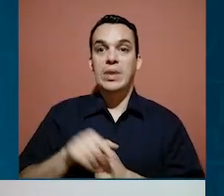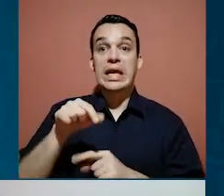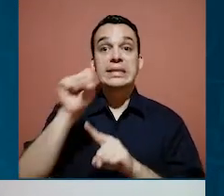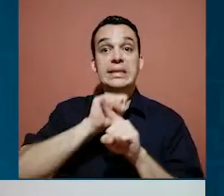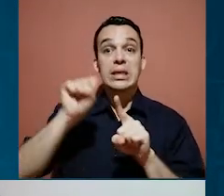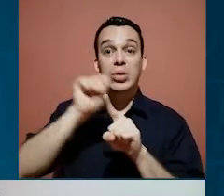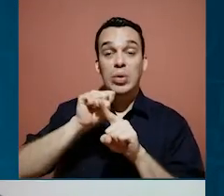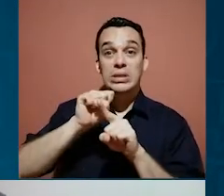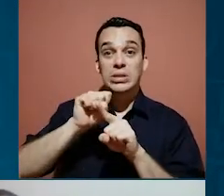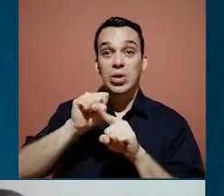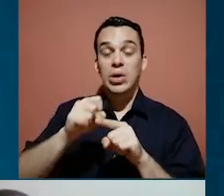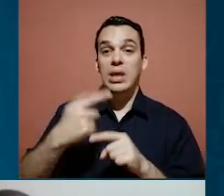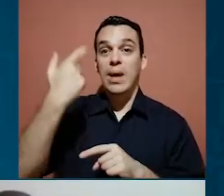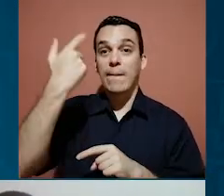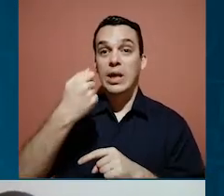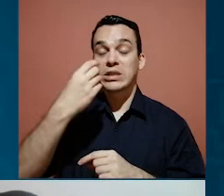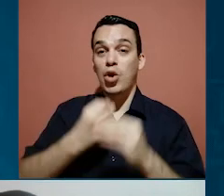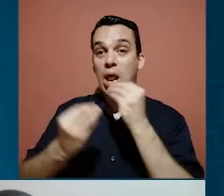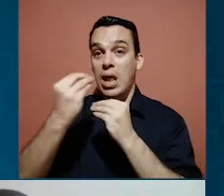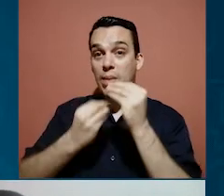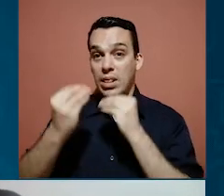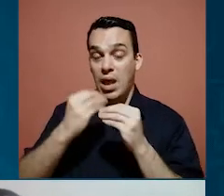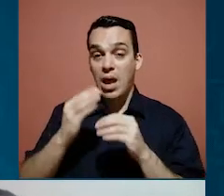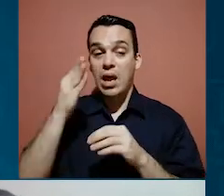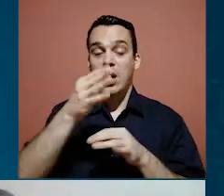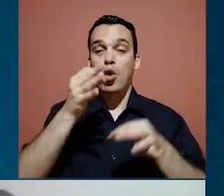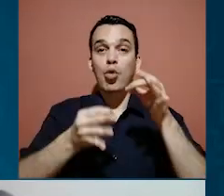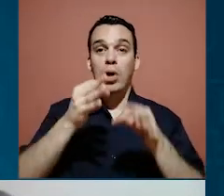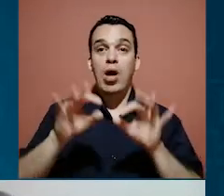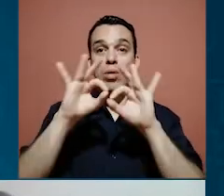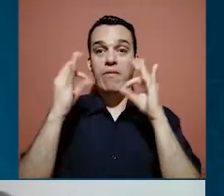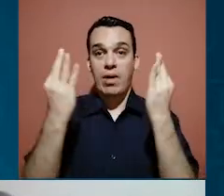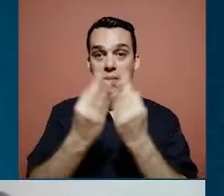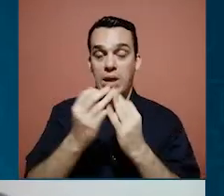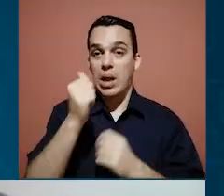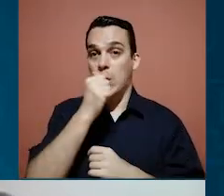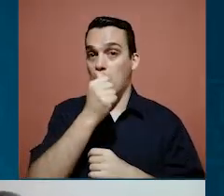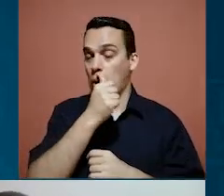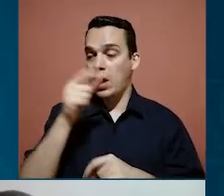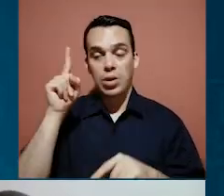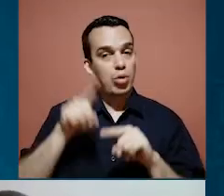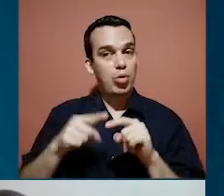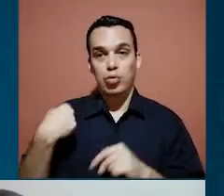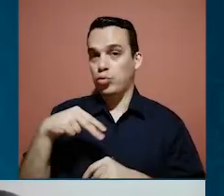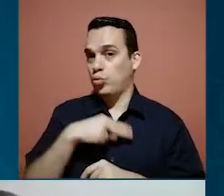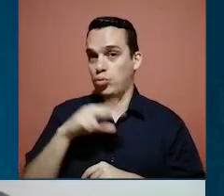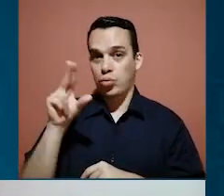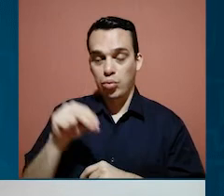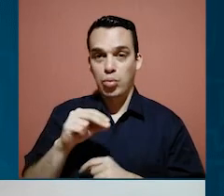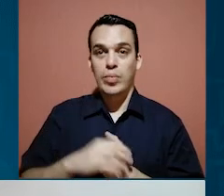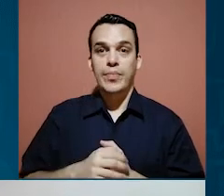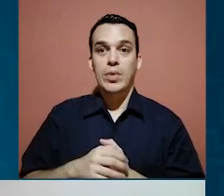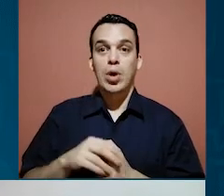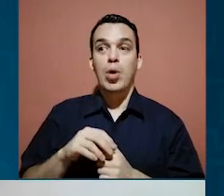Cuestiones o situaciones de pensión alimentaria se atienden con los jugados de familia, ¿verdad? Drogas tampoco atendemos.